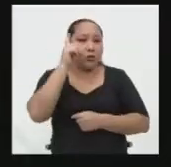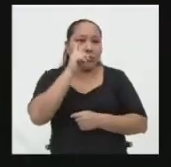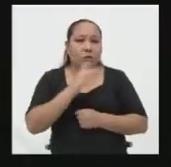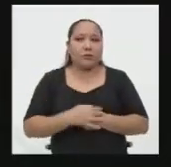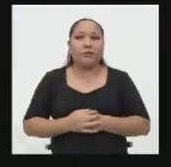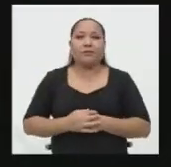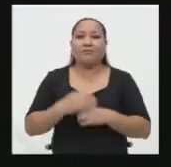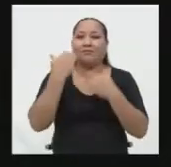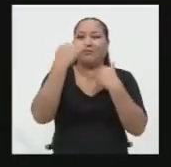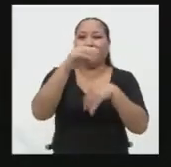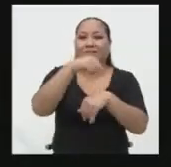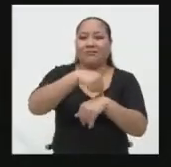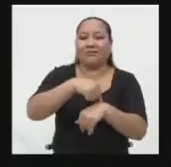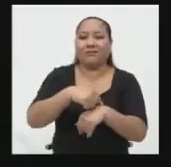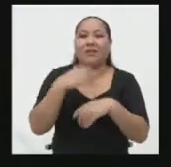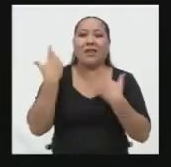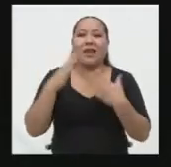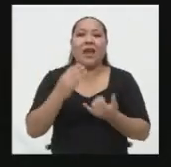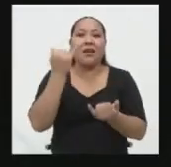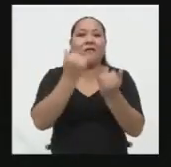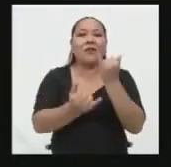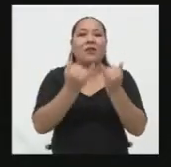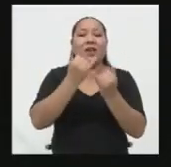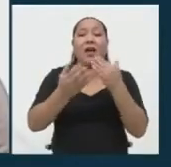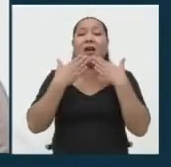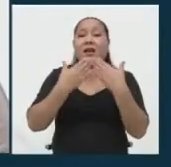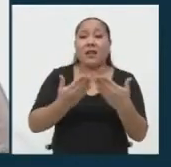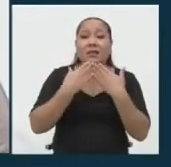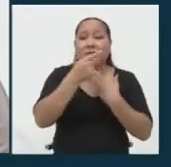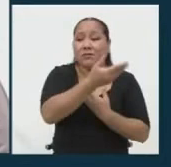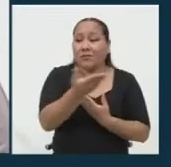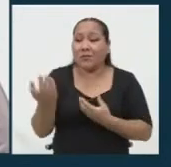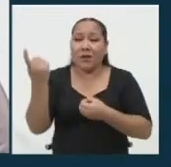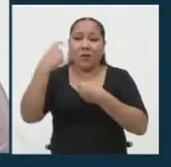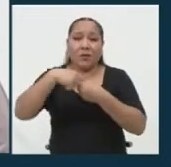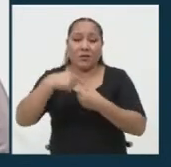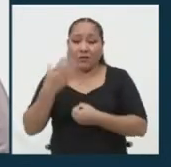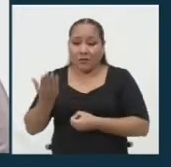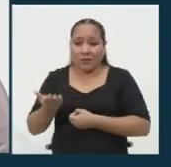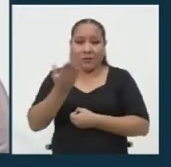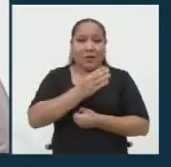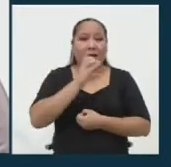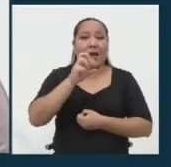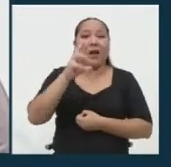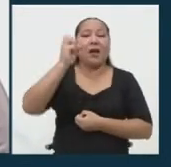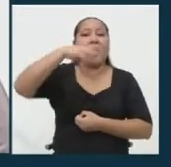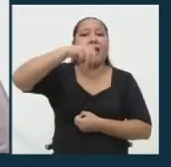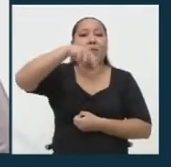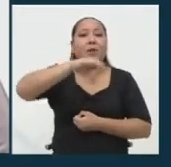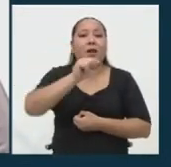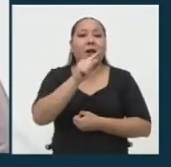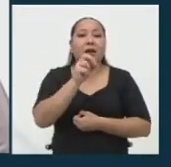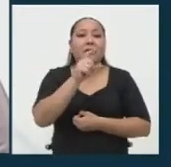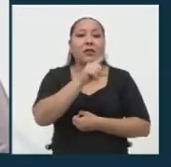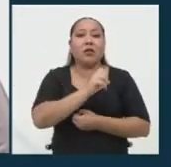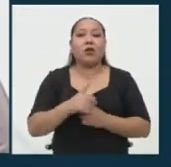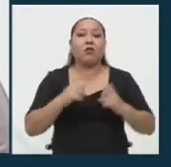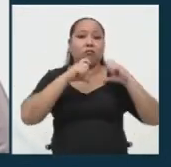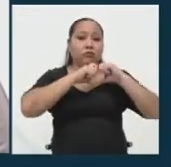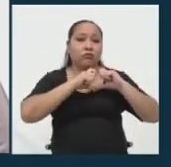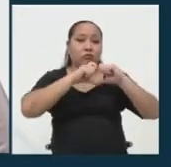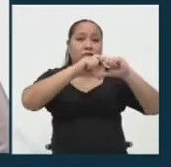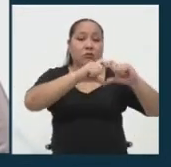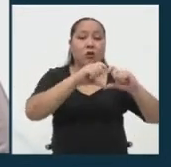Se ha cumplido el tiempo y hemos llegado al final. Agradecemos por su participación a las candidatas Carmen Castillo y Ataco del partido Somos Perú.